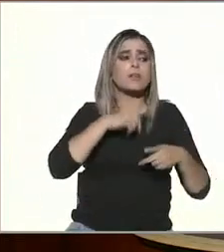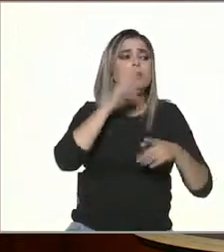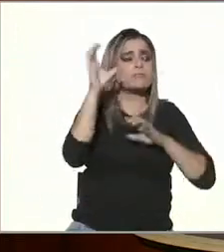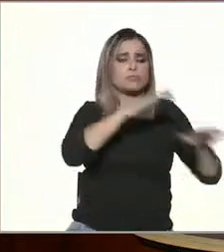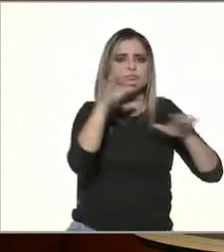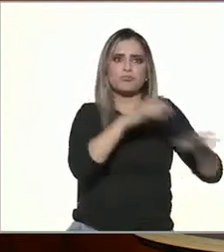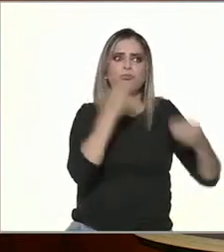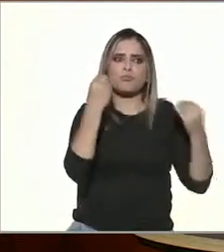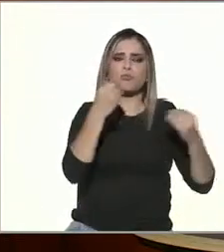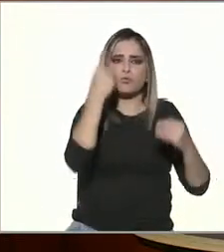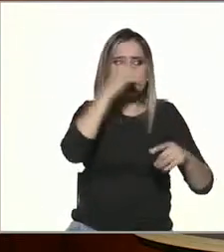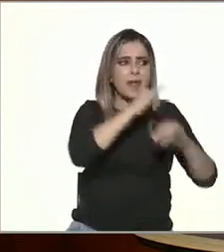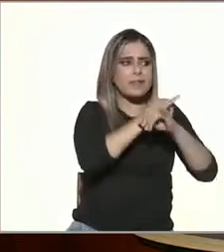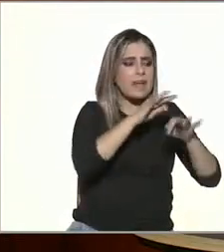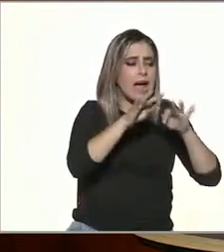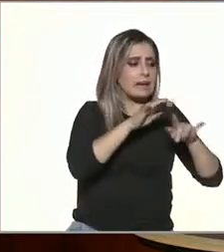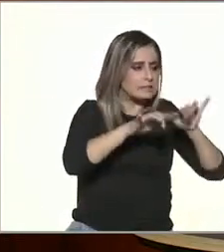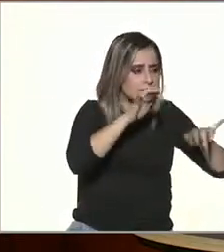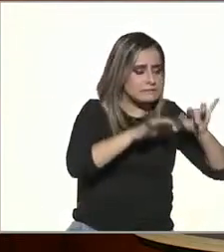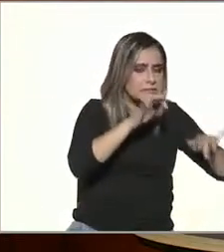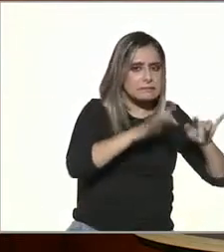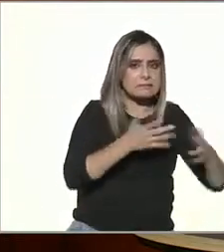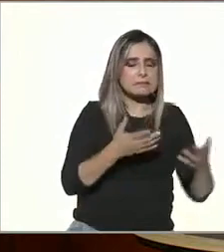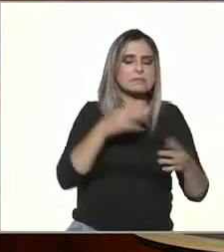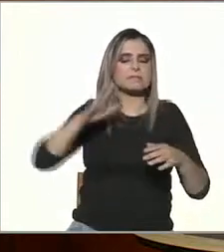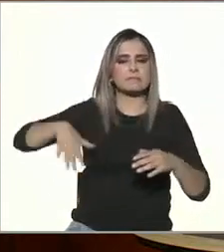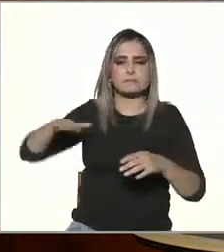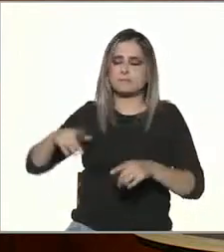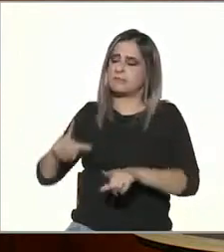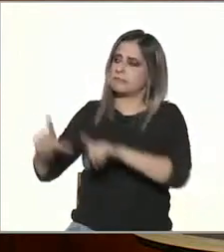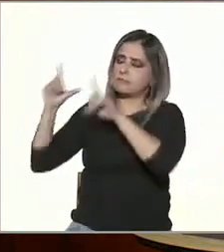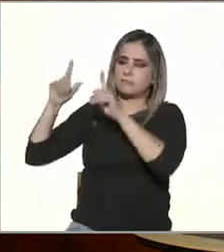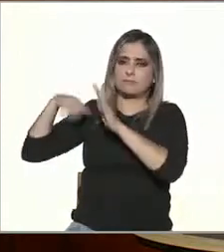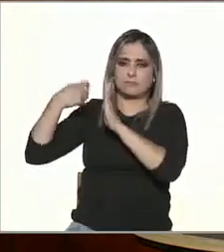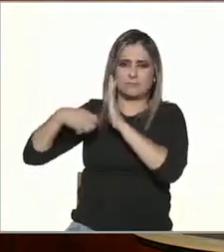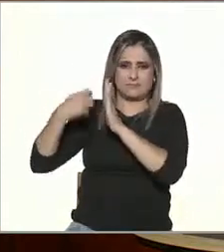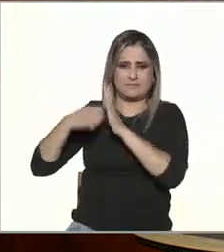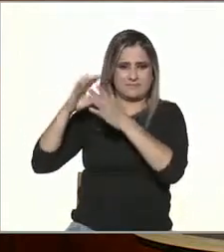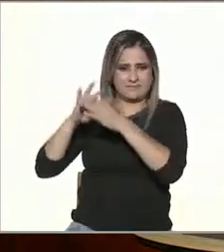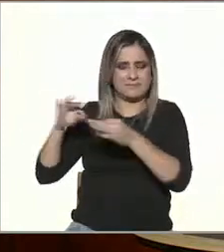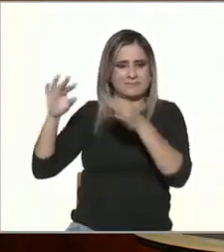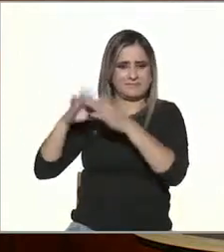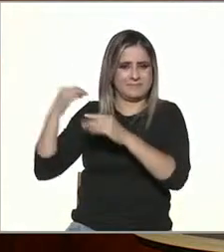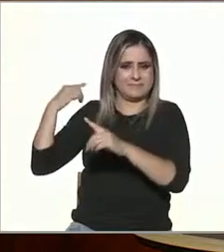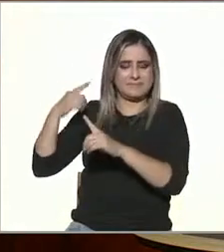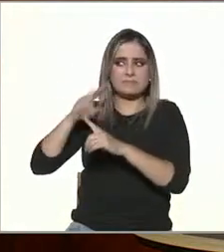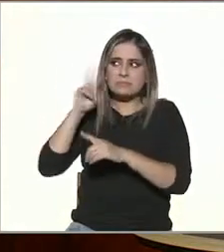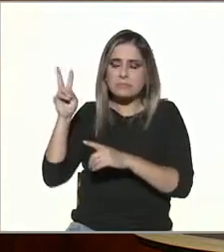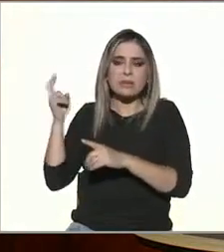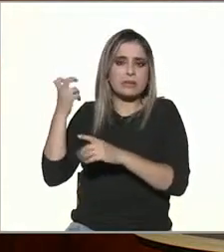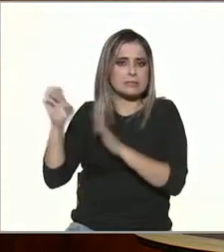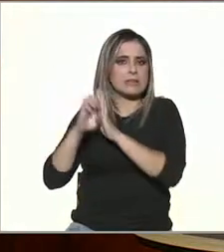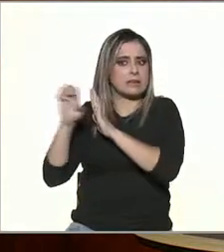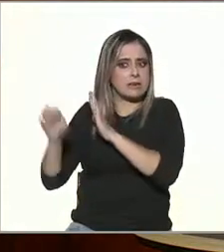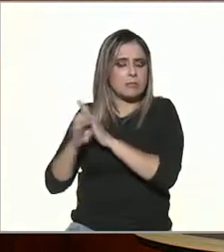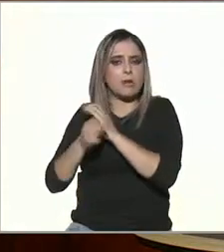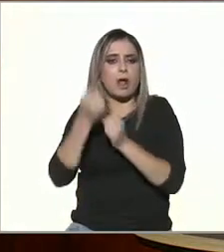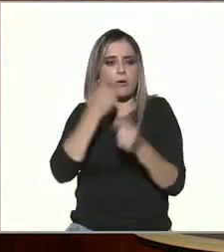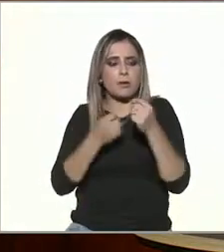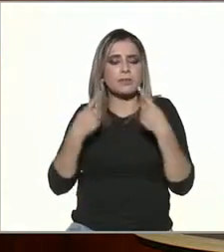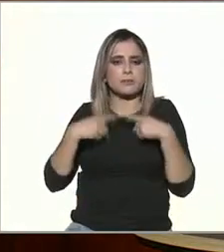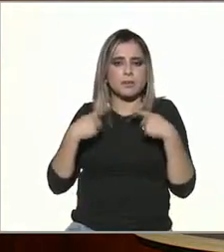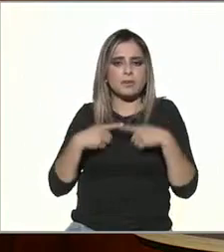otro tipo de dinámicas lo vimos precisamente en las cápsulas que amablemente han transmitido en este espacio personas que antes su